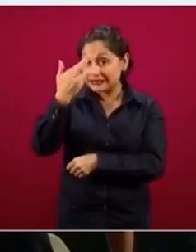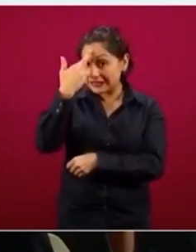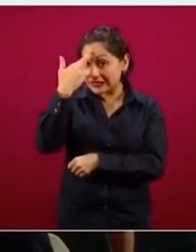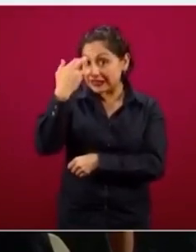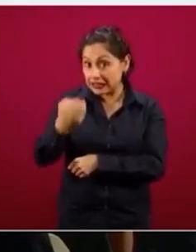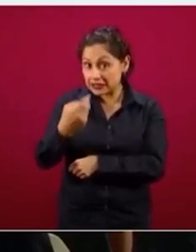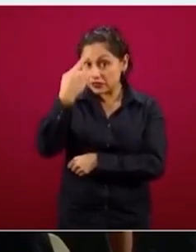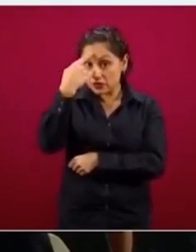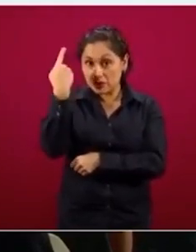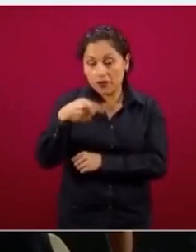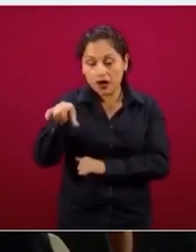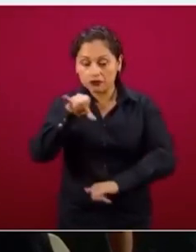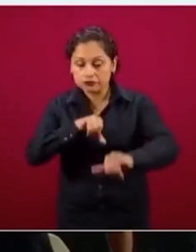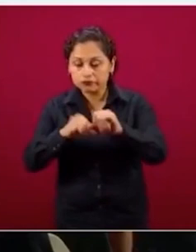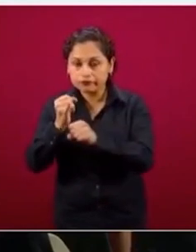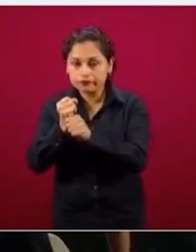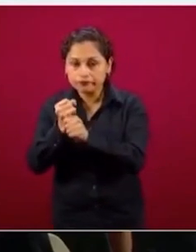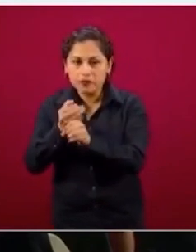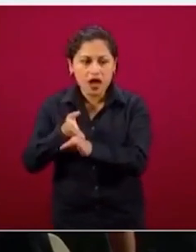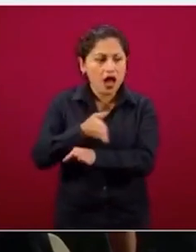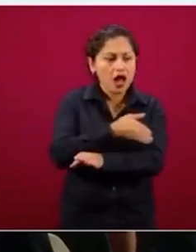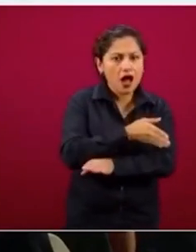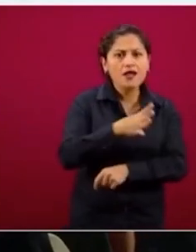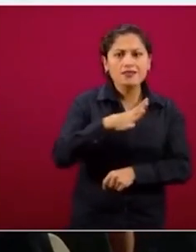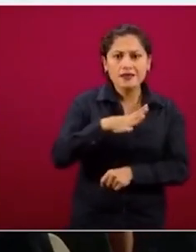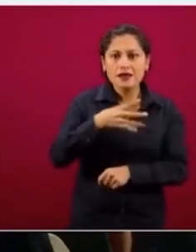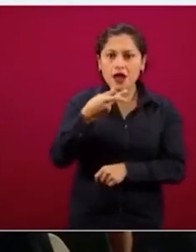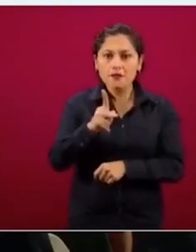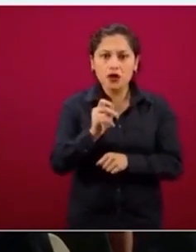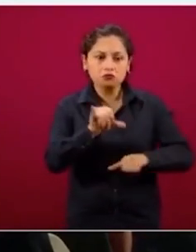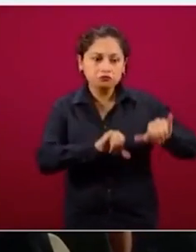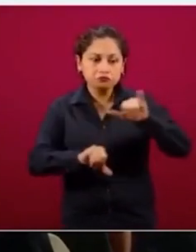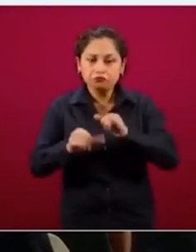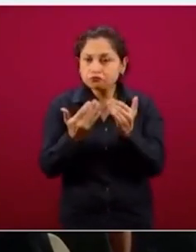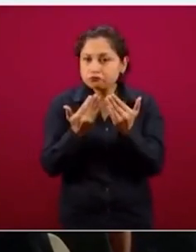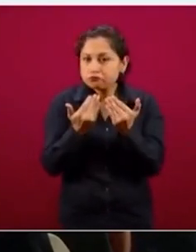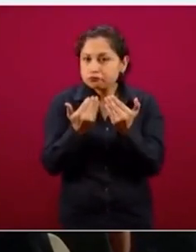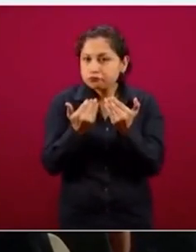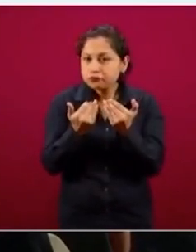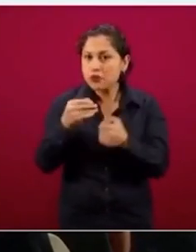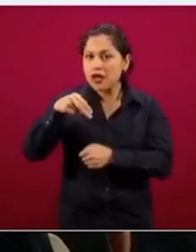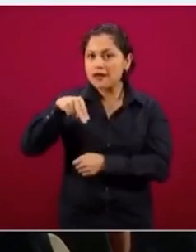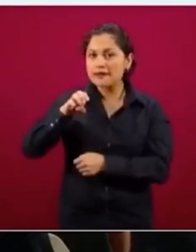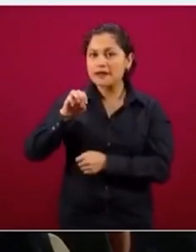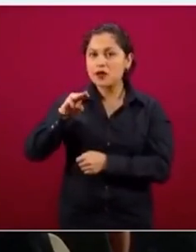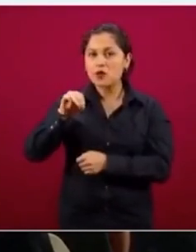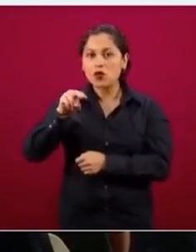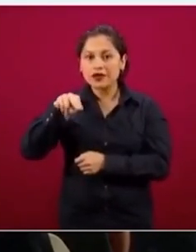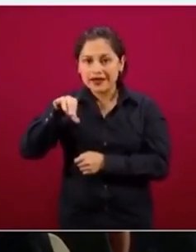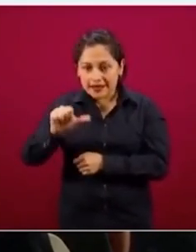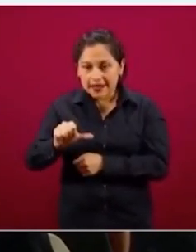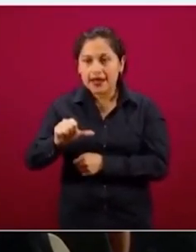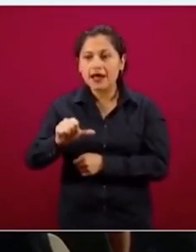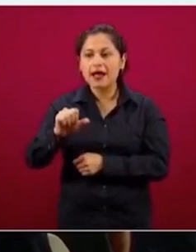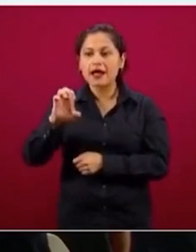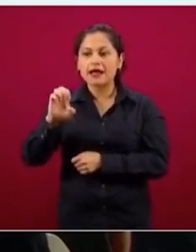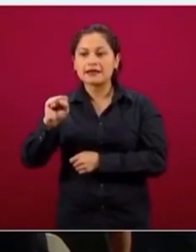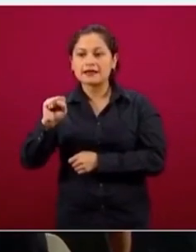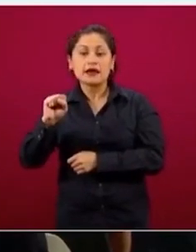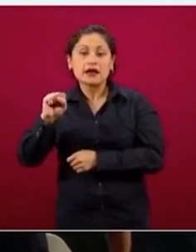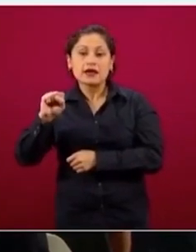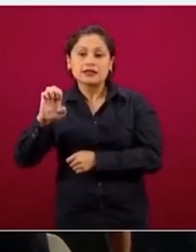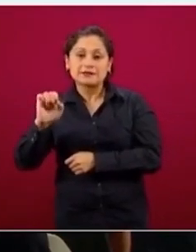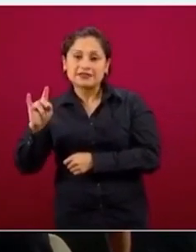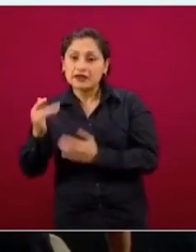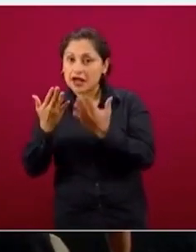Y antes no se diagnosticaba prácticamente. Y esas que dicen neumonía especificada es un conjunto heterogéneo que raramente